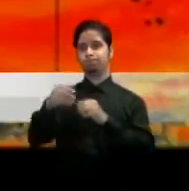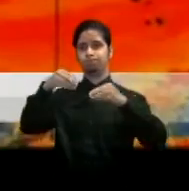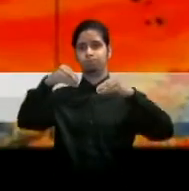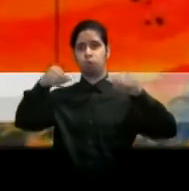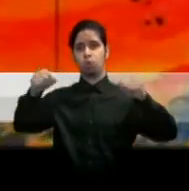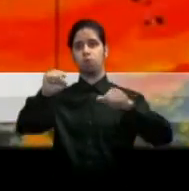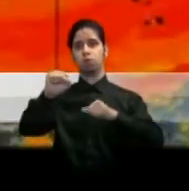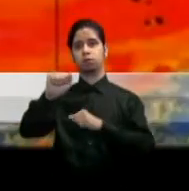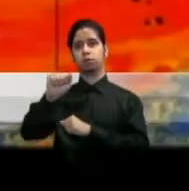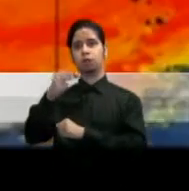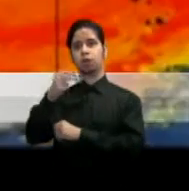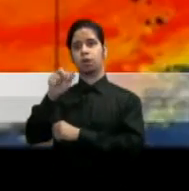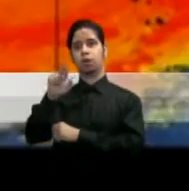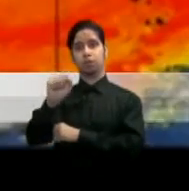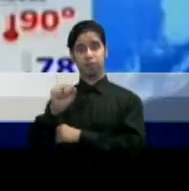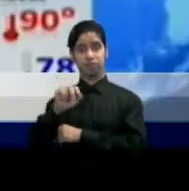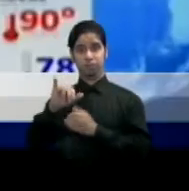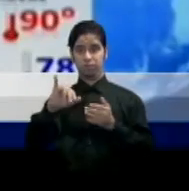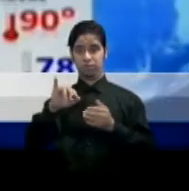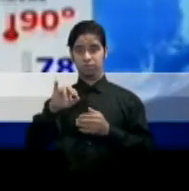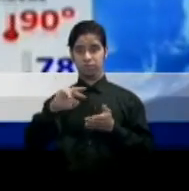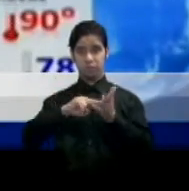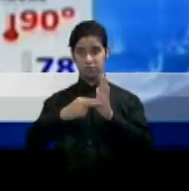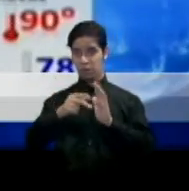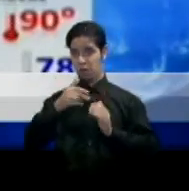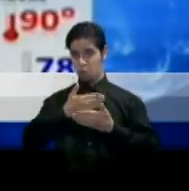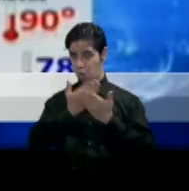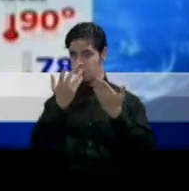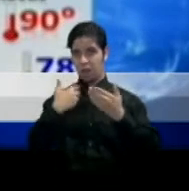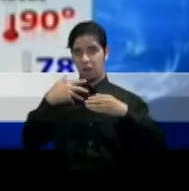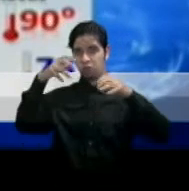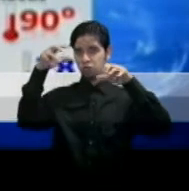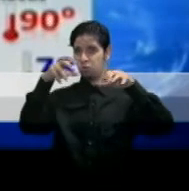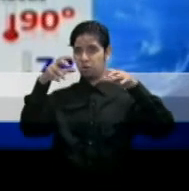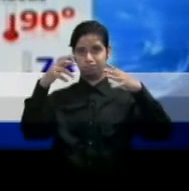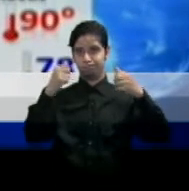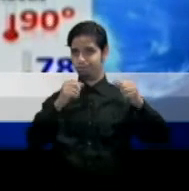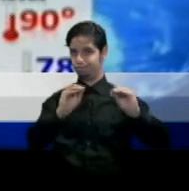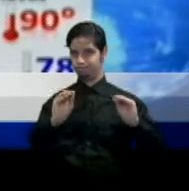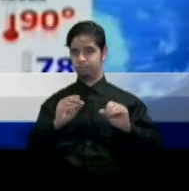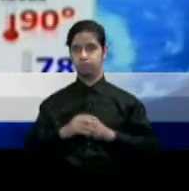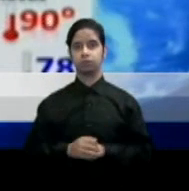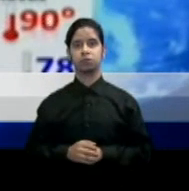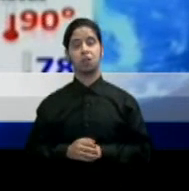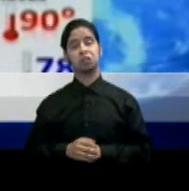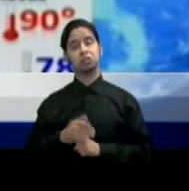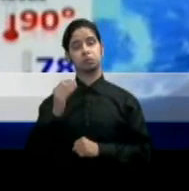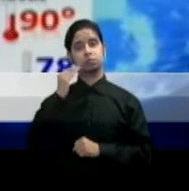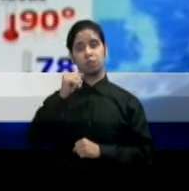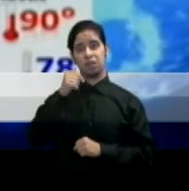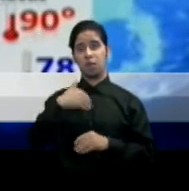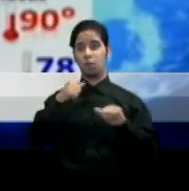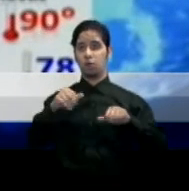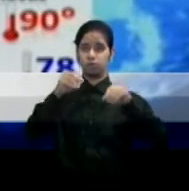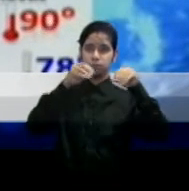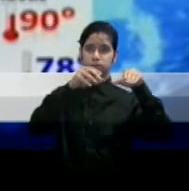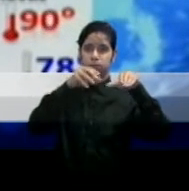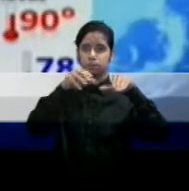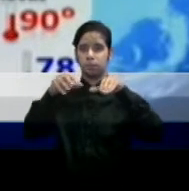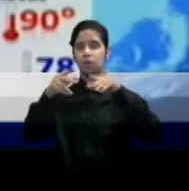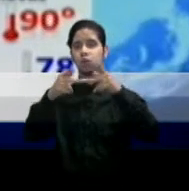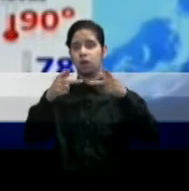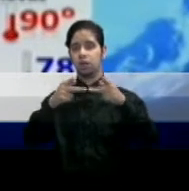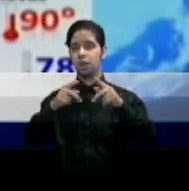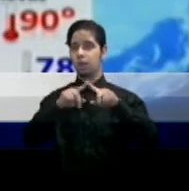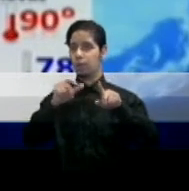Por lo que no se espera lluvia significativa. Para mañana martes se esperan aguaceros dispersos con hasta 30% de probabilidad y a